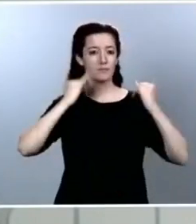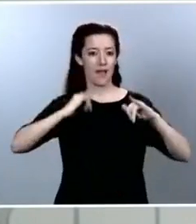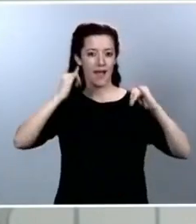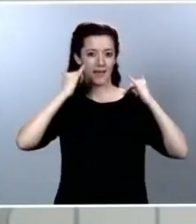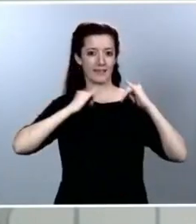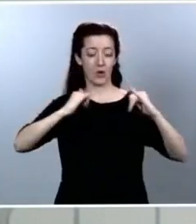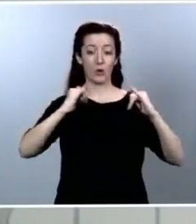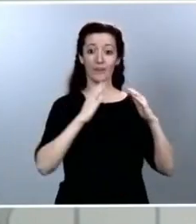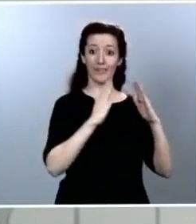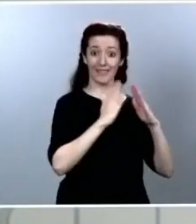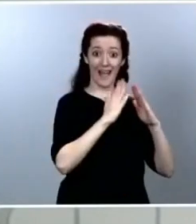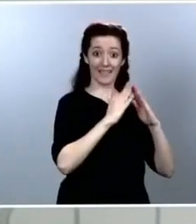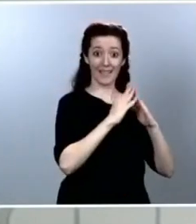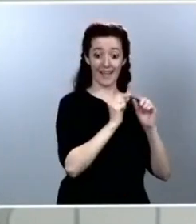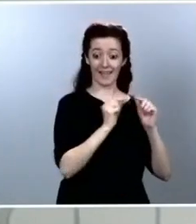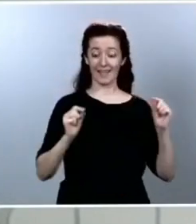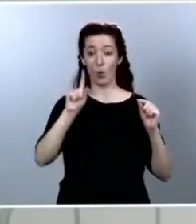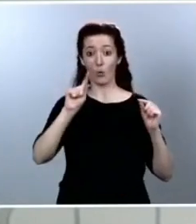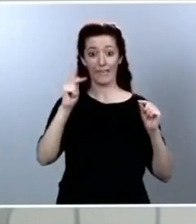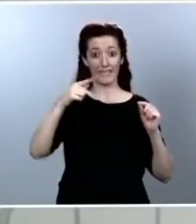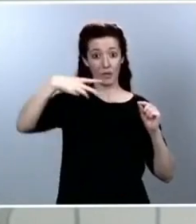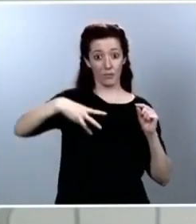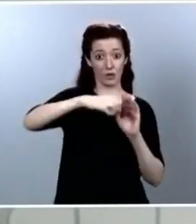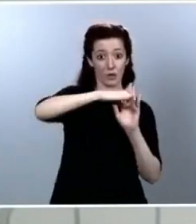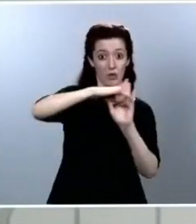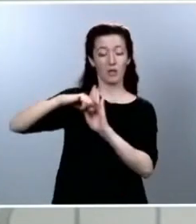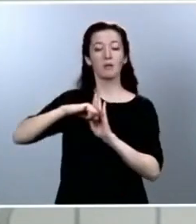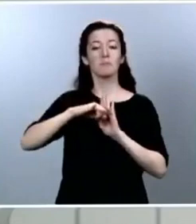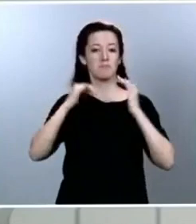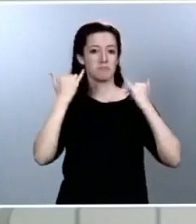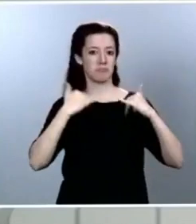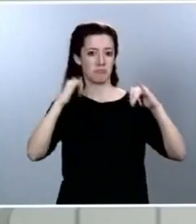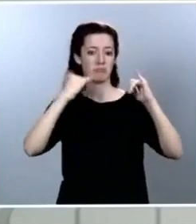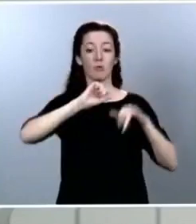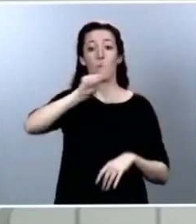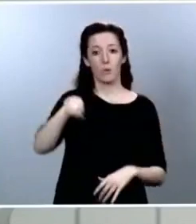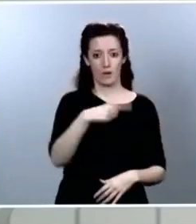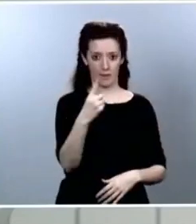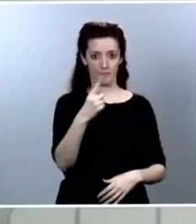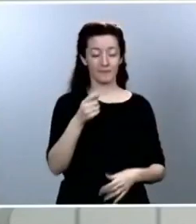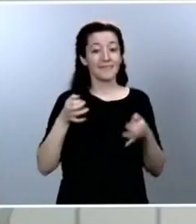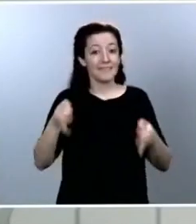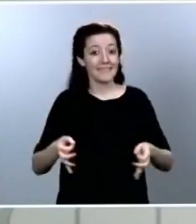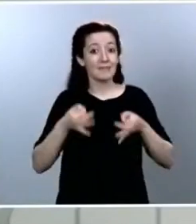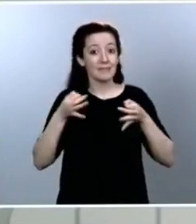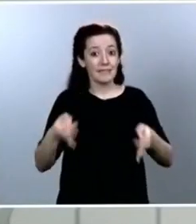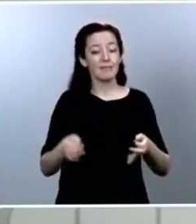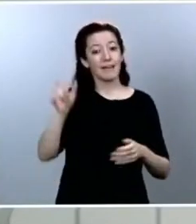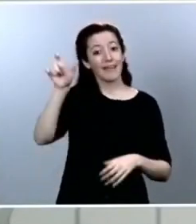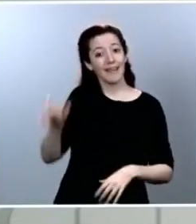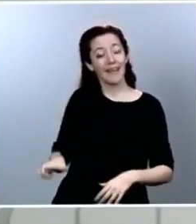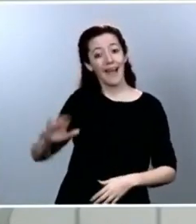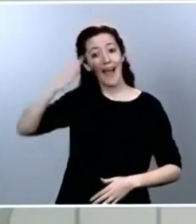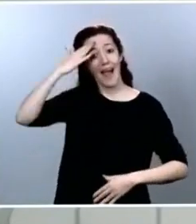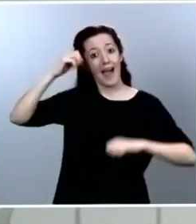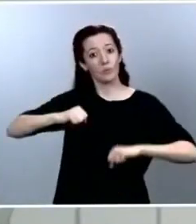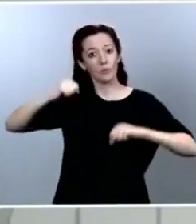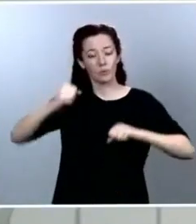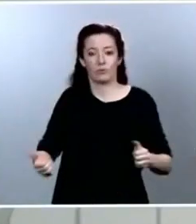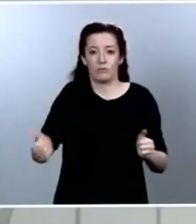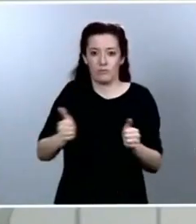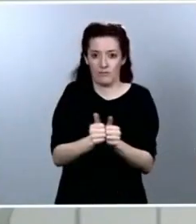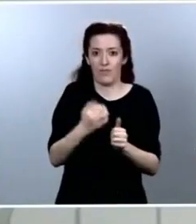distancia desde casa y acompañados siempre de un solo adulto. Es importante, y me gustaría subrayarlo, es